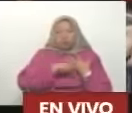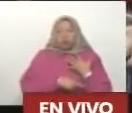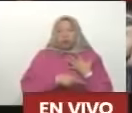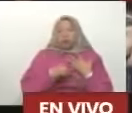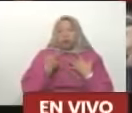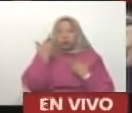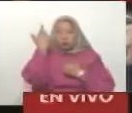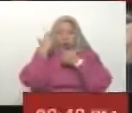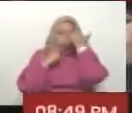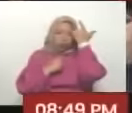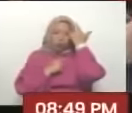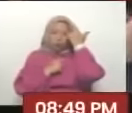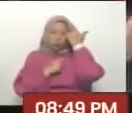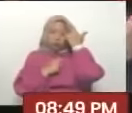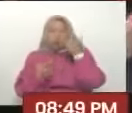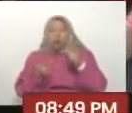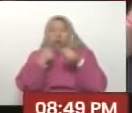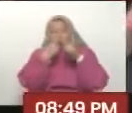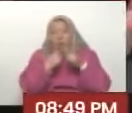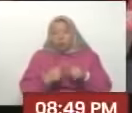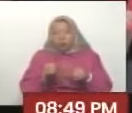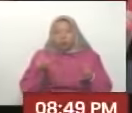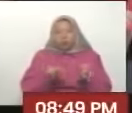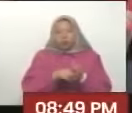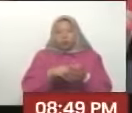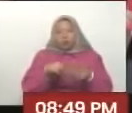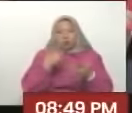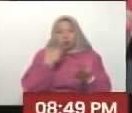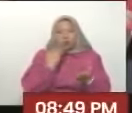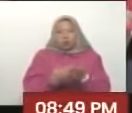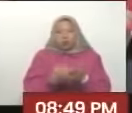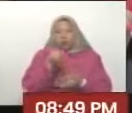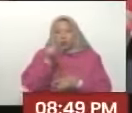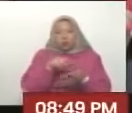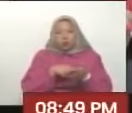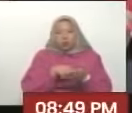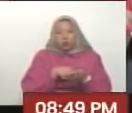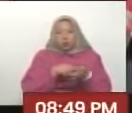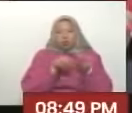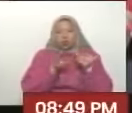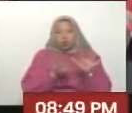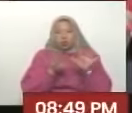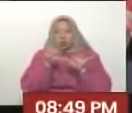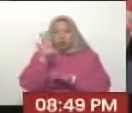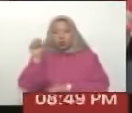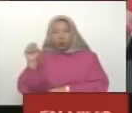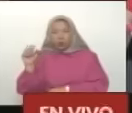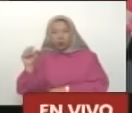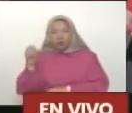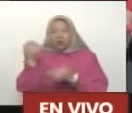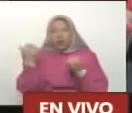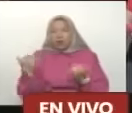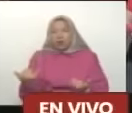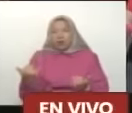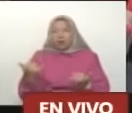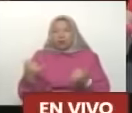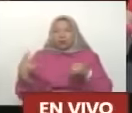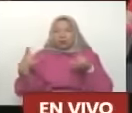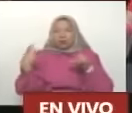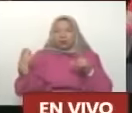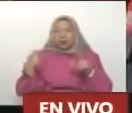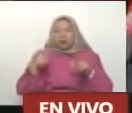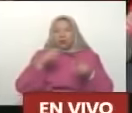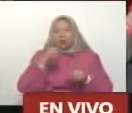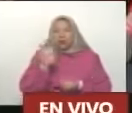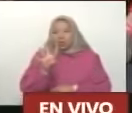de Hugo Chávez lo que hizo fue cumplirse, la profecía de 1990. Y ahora vamos a instalar, cada